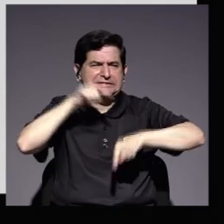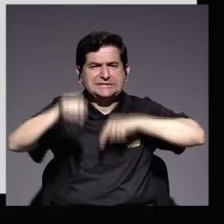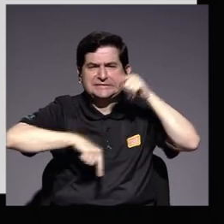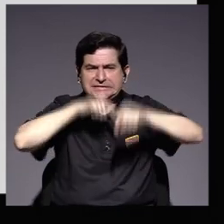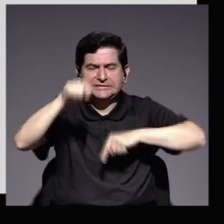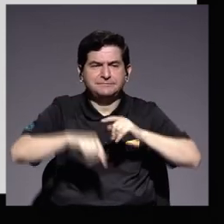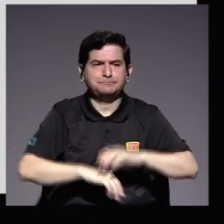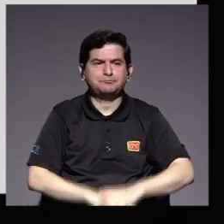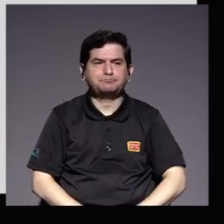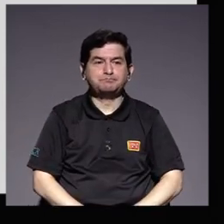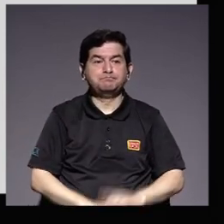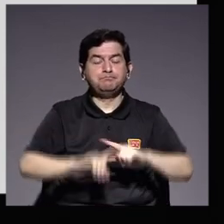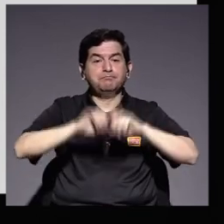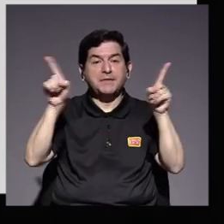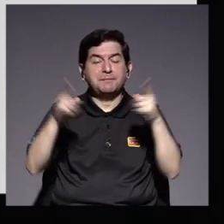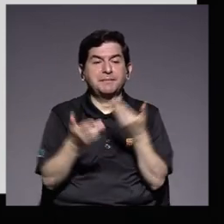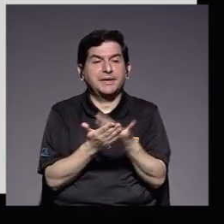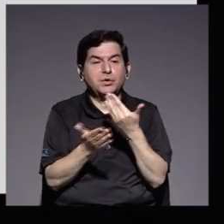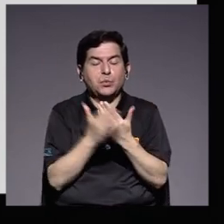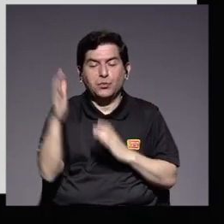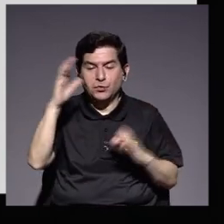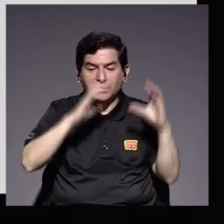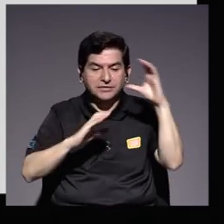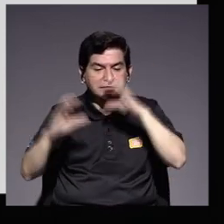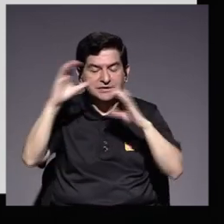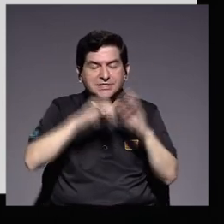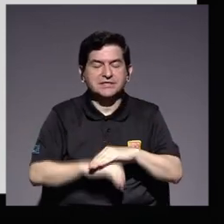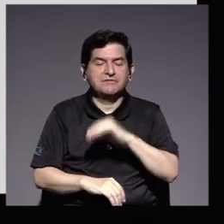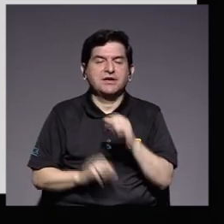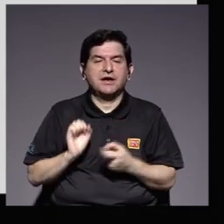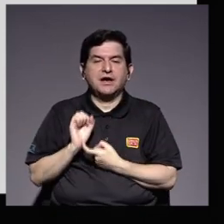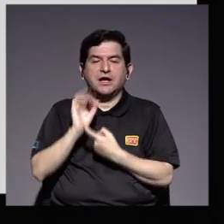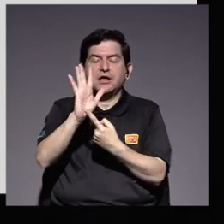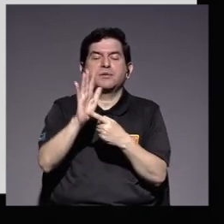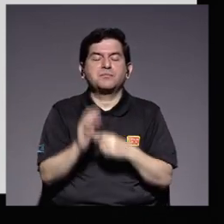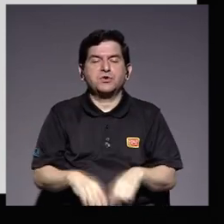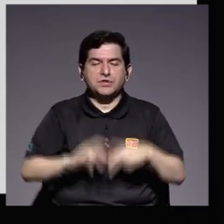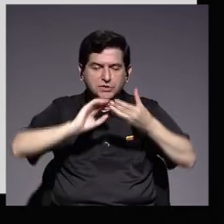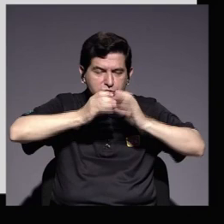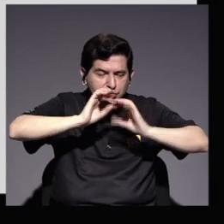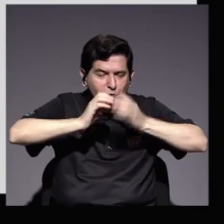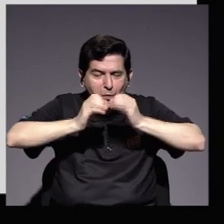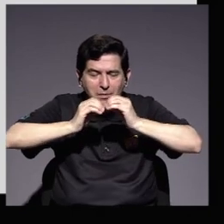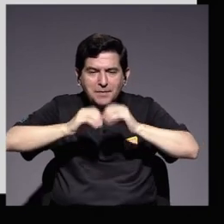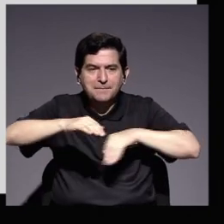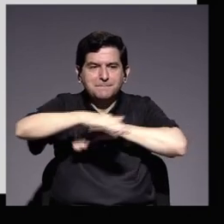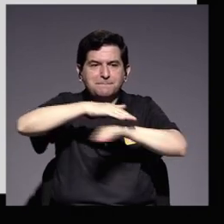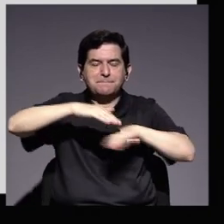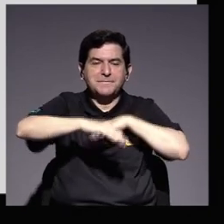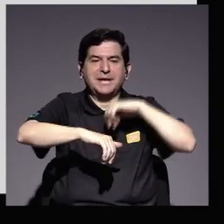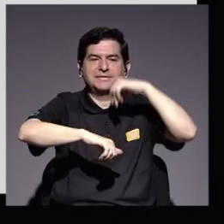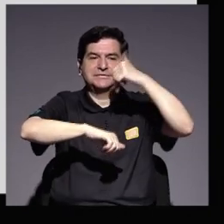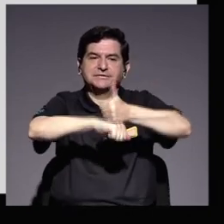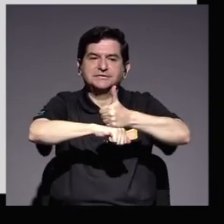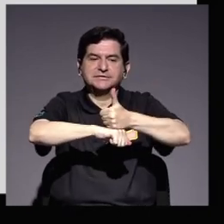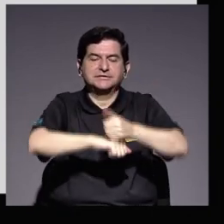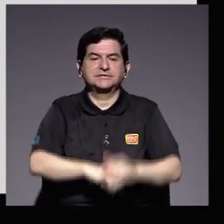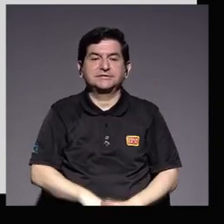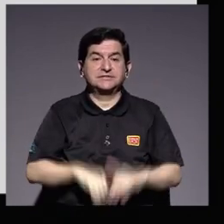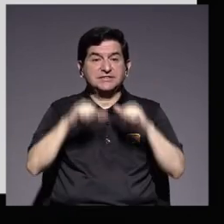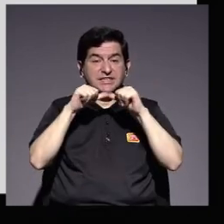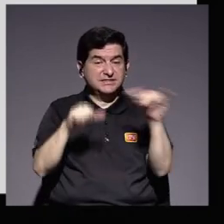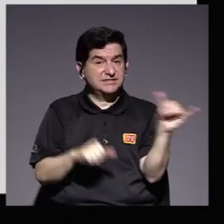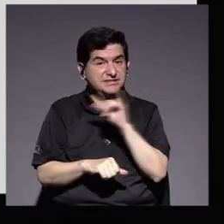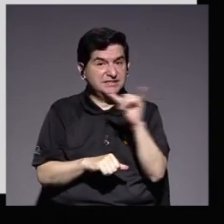sin embargo la evidencia científica y las proyecciones actuariales fueron la base para determinar que de seguir